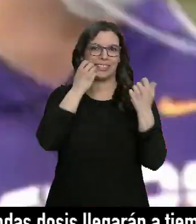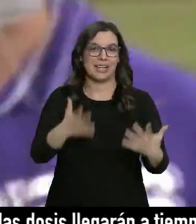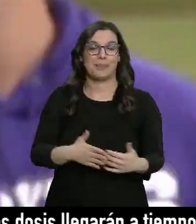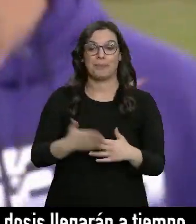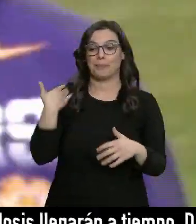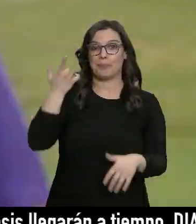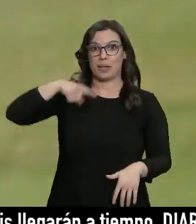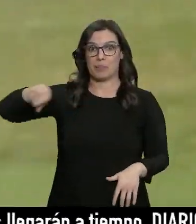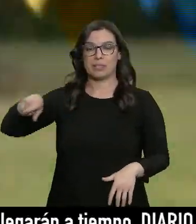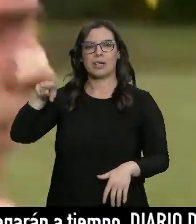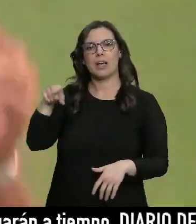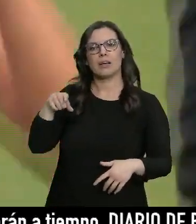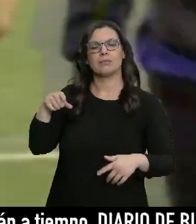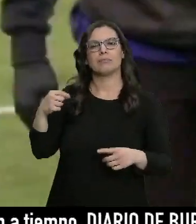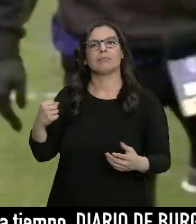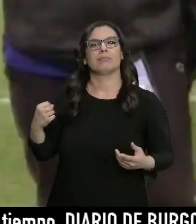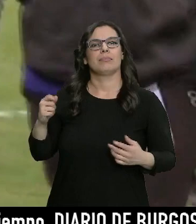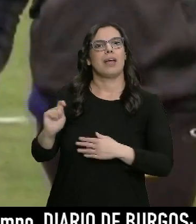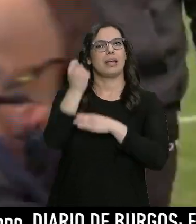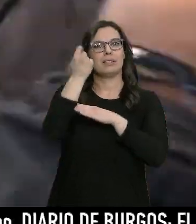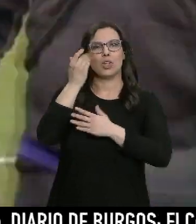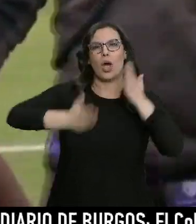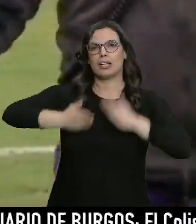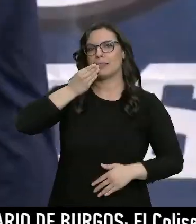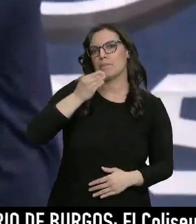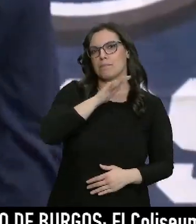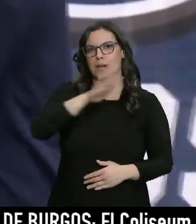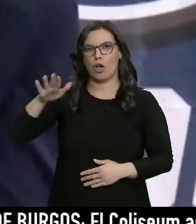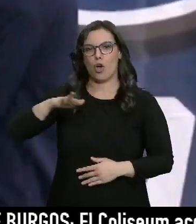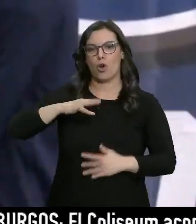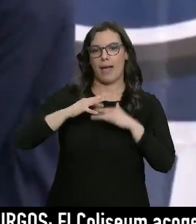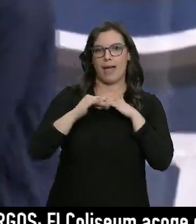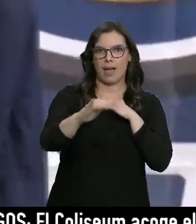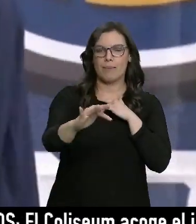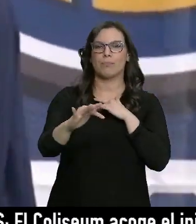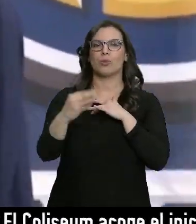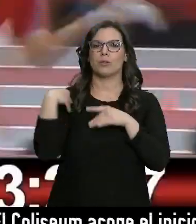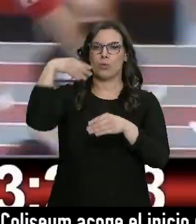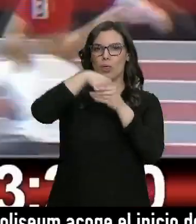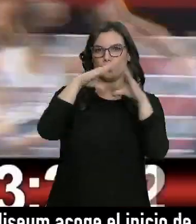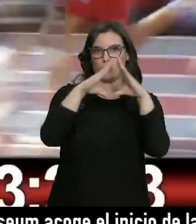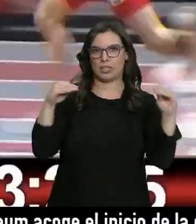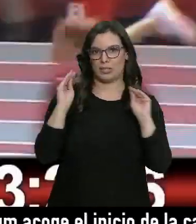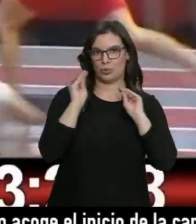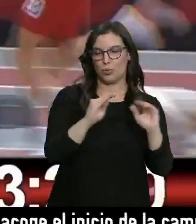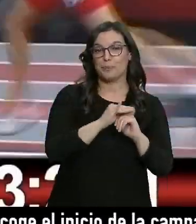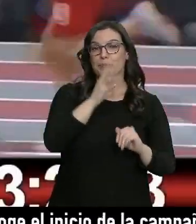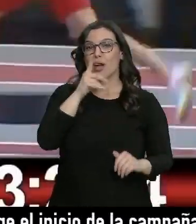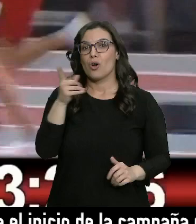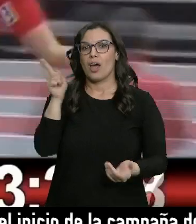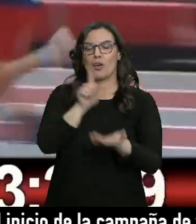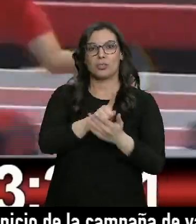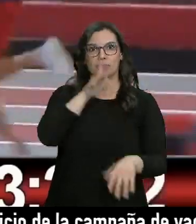Hace unos meses se proclamaba mejor atleta del año de campo a través en su conferencia universitaria. Ahora vuelve a